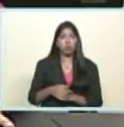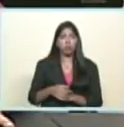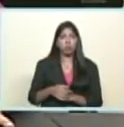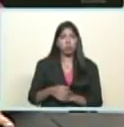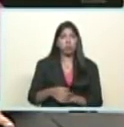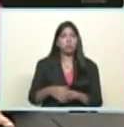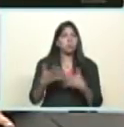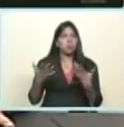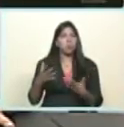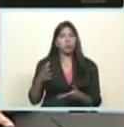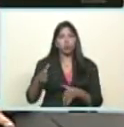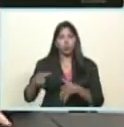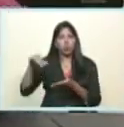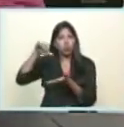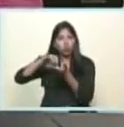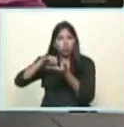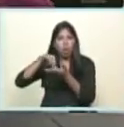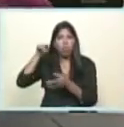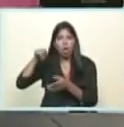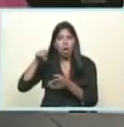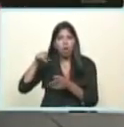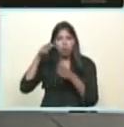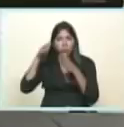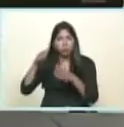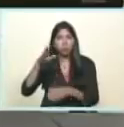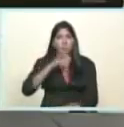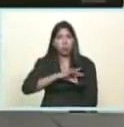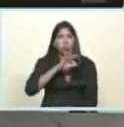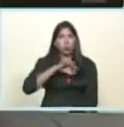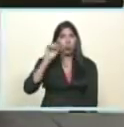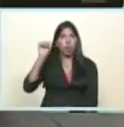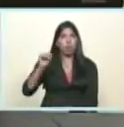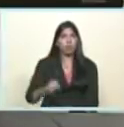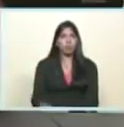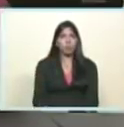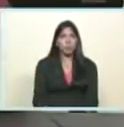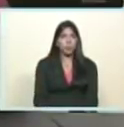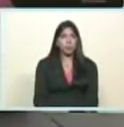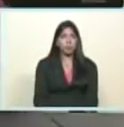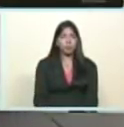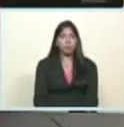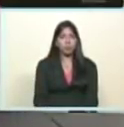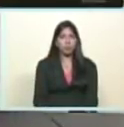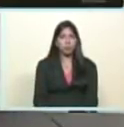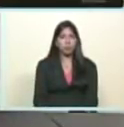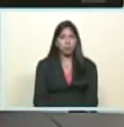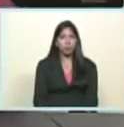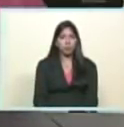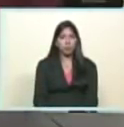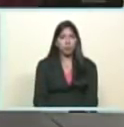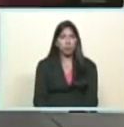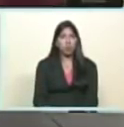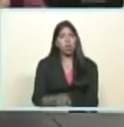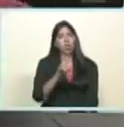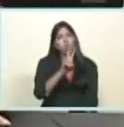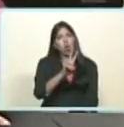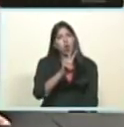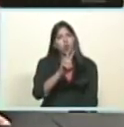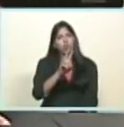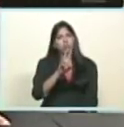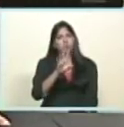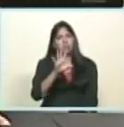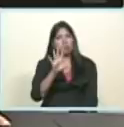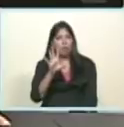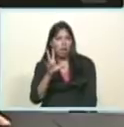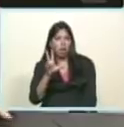socialistas ciudades comunales para reordenar del caos capitalista que le damos de 2, 3, 4 siglos y